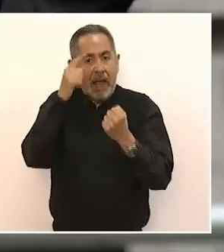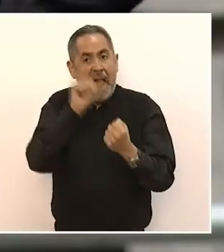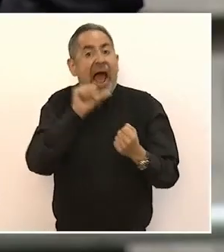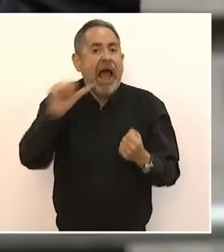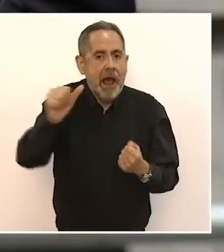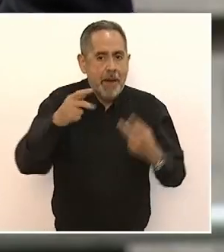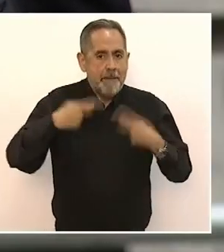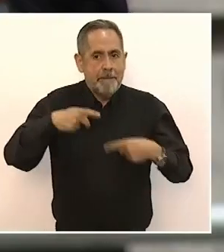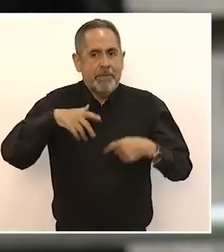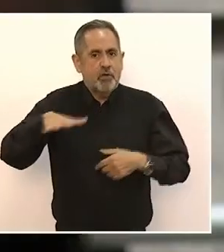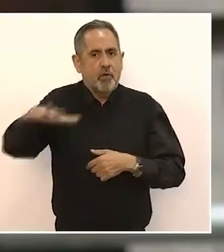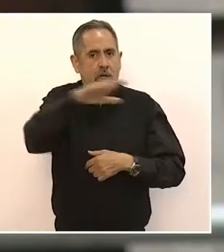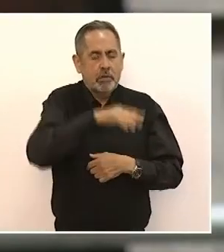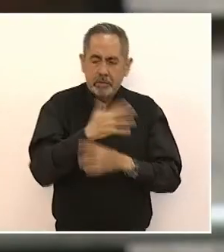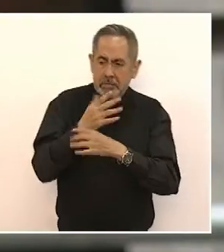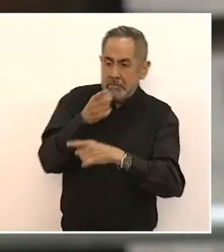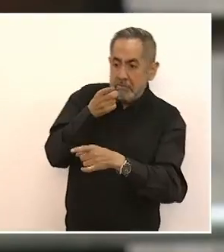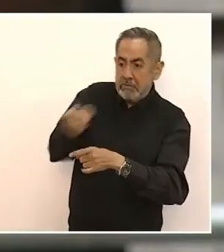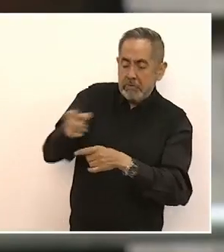en la sierra.